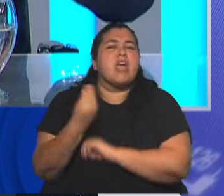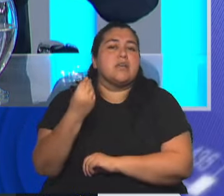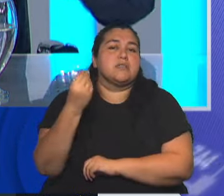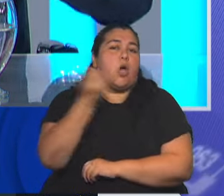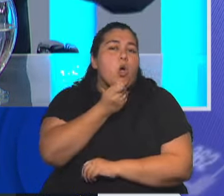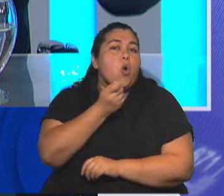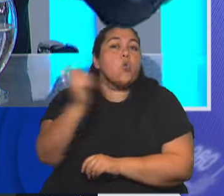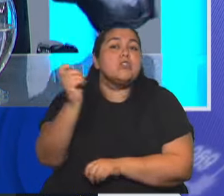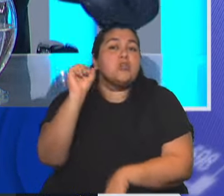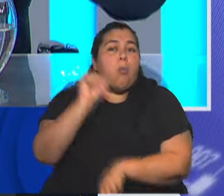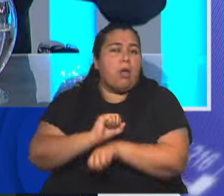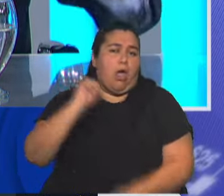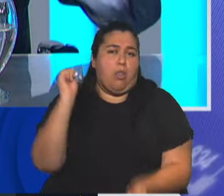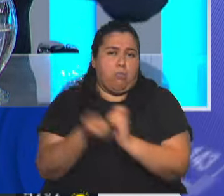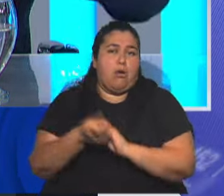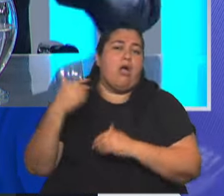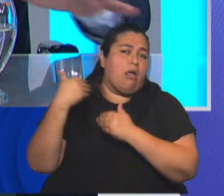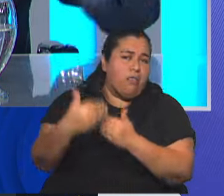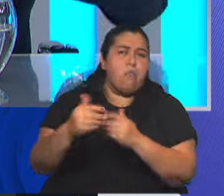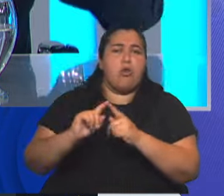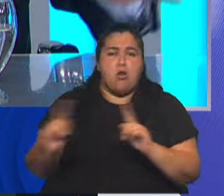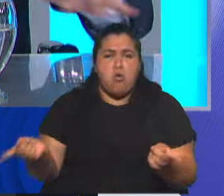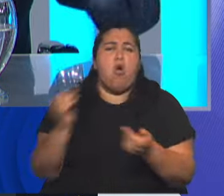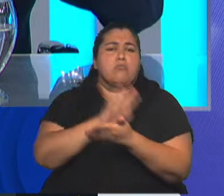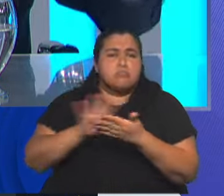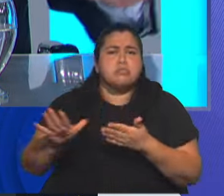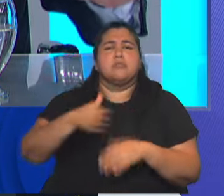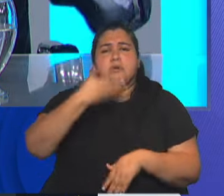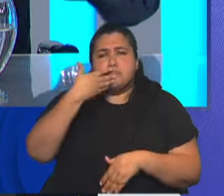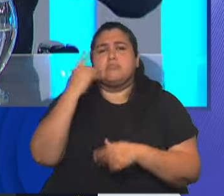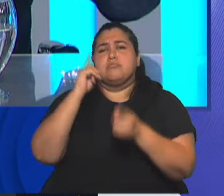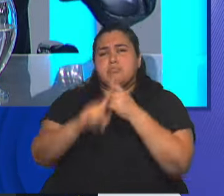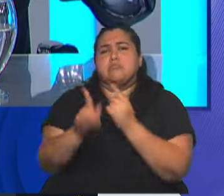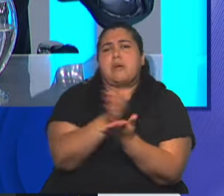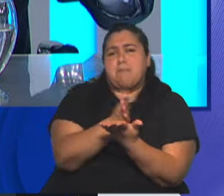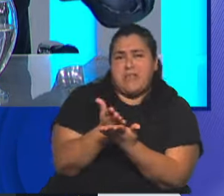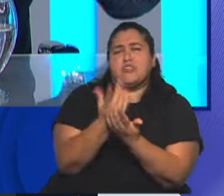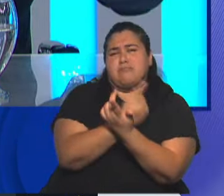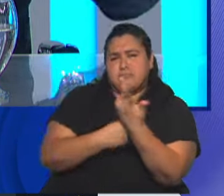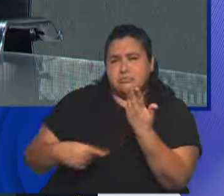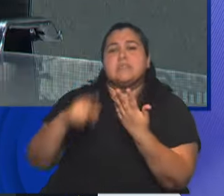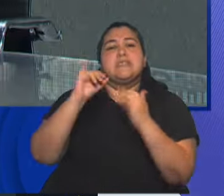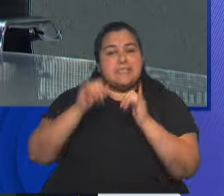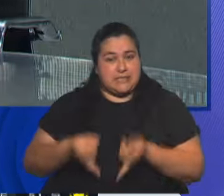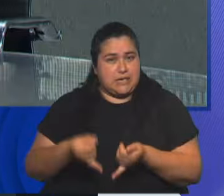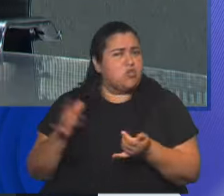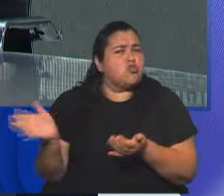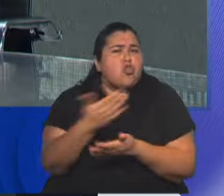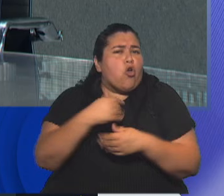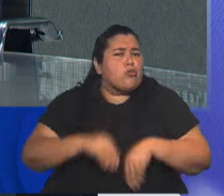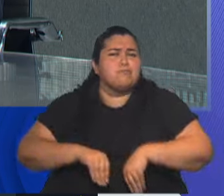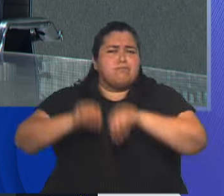penales, no más demora, celeridad, transparencia, oralidad, inmediación, un fiscal... papelerío también, ¿no? todo digital,